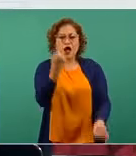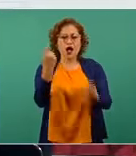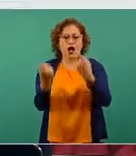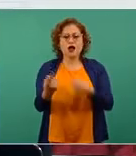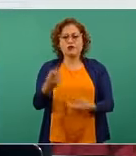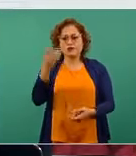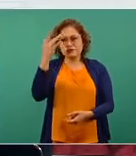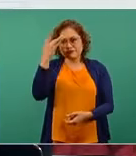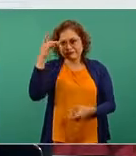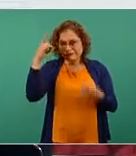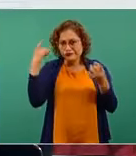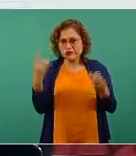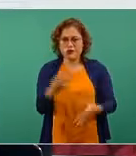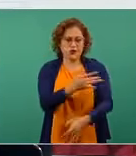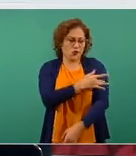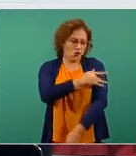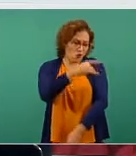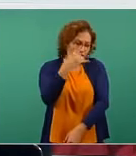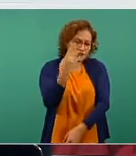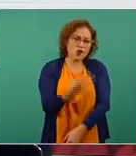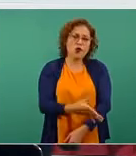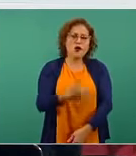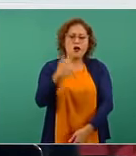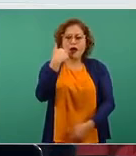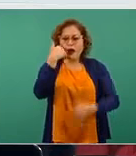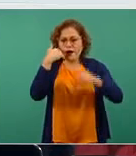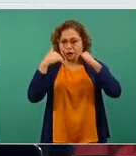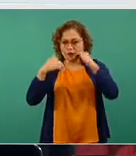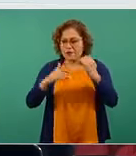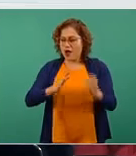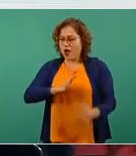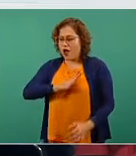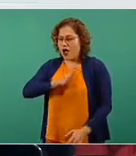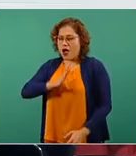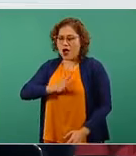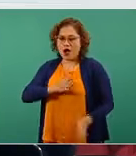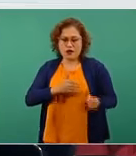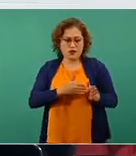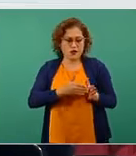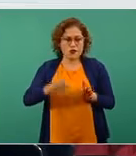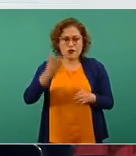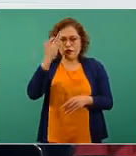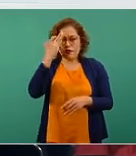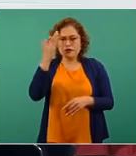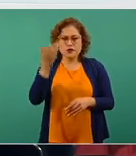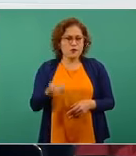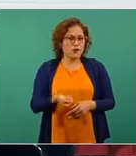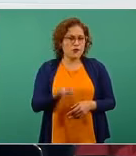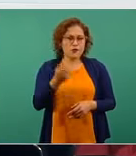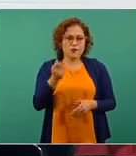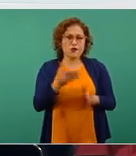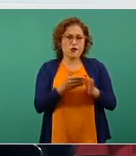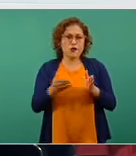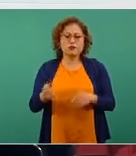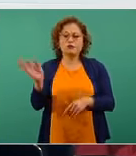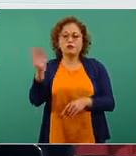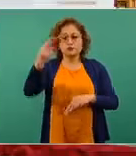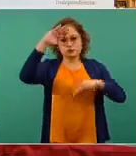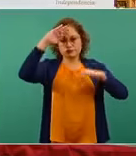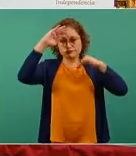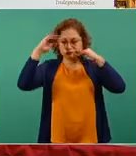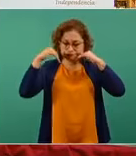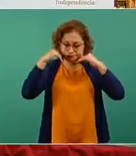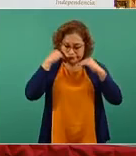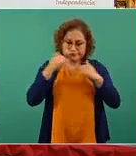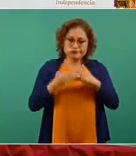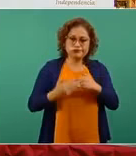náusea, vómito, dolor de cabeza, que dura solo algunas horas o en el caso de la fiebre puede presentarse por un par de días